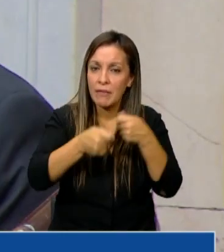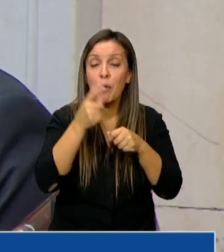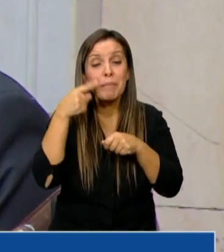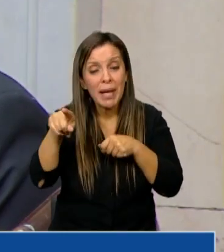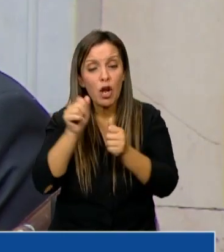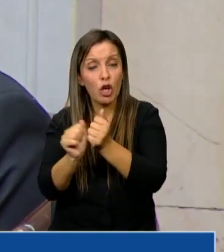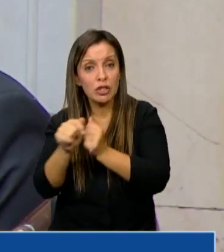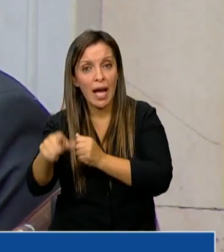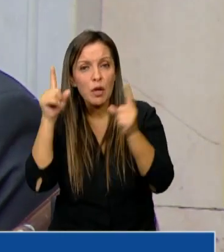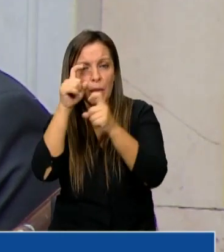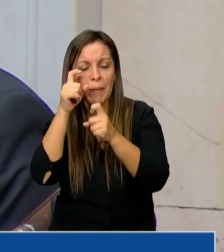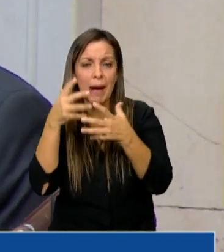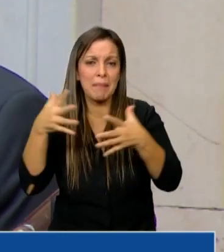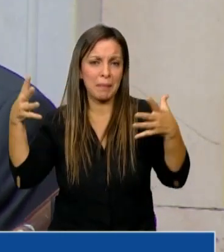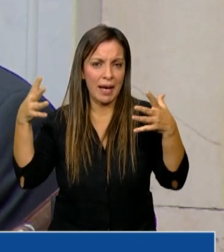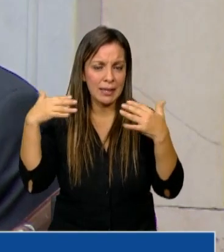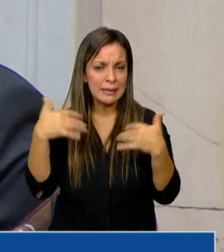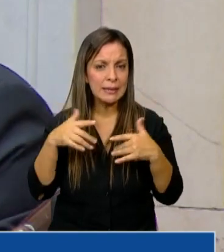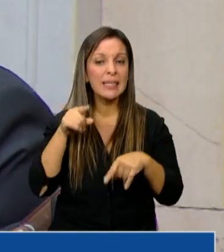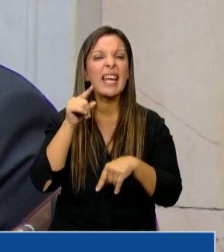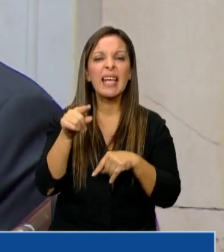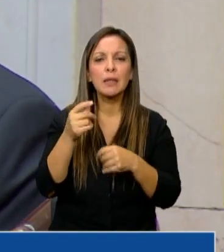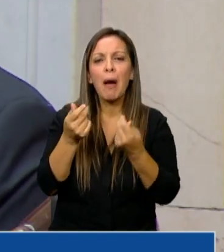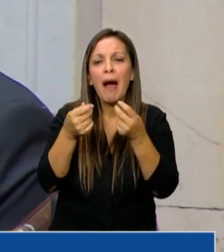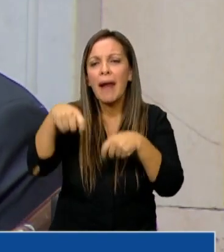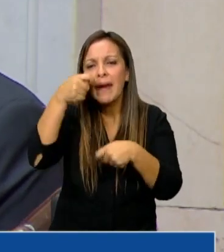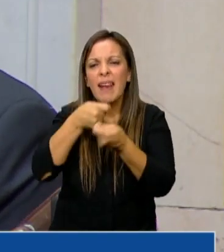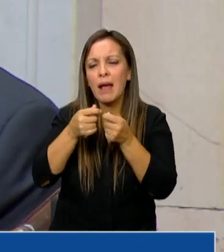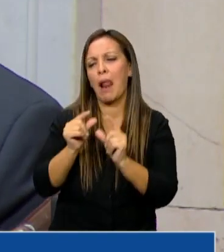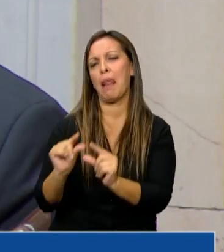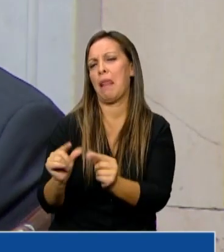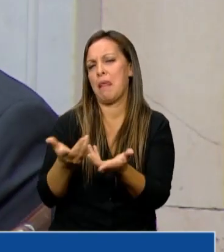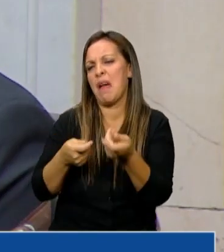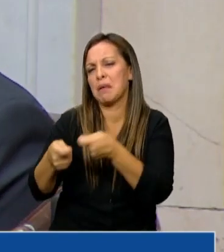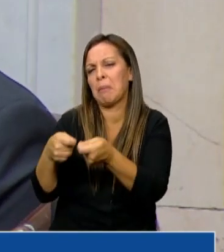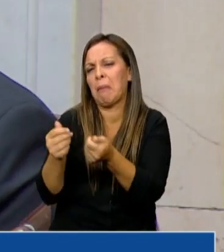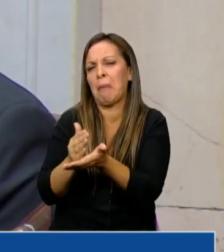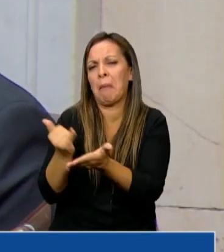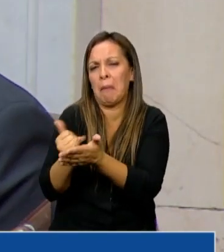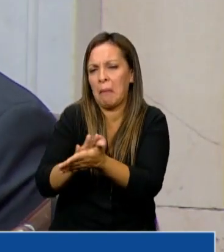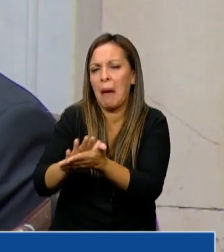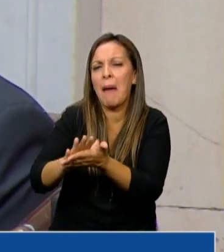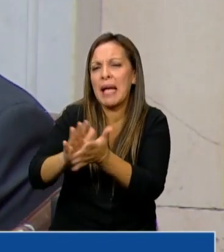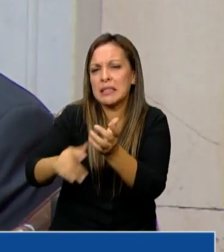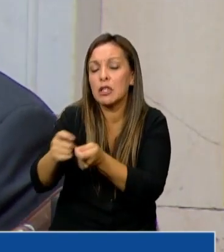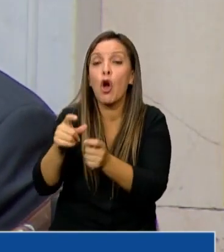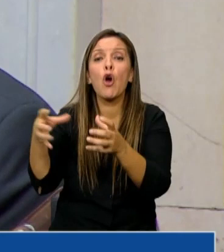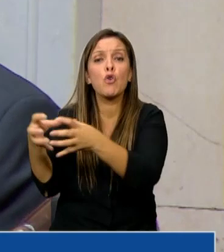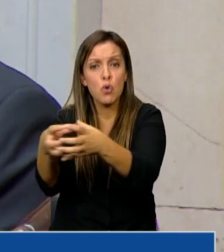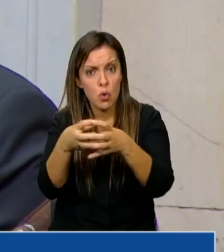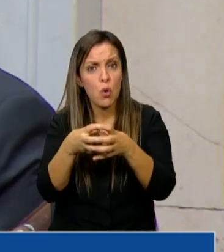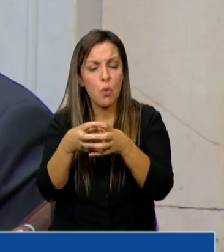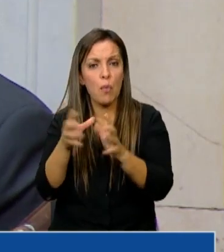problema de narcomenudeo, de microtráfico con bandas criminales violentas